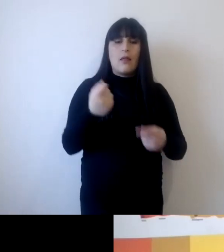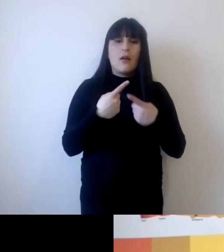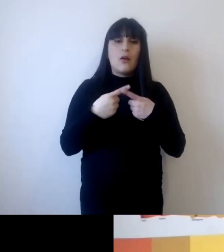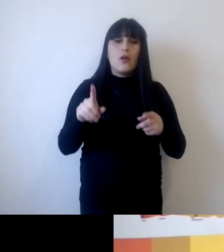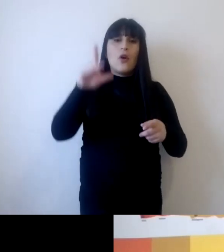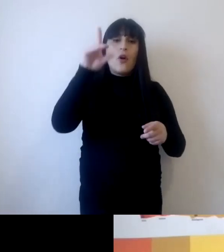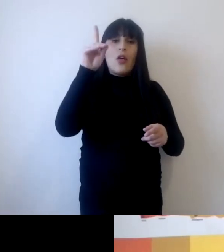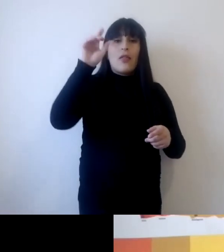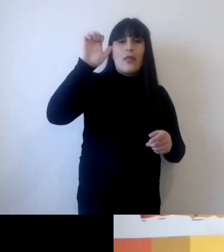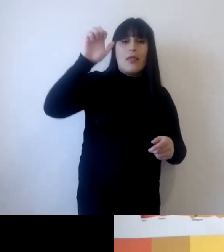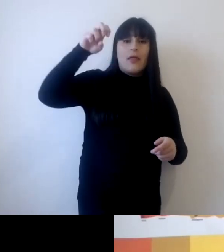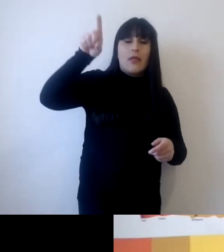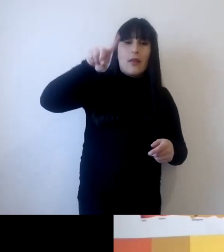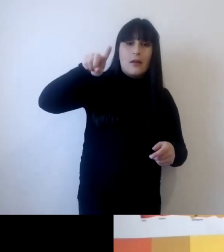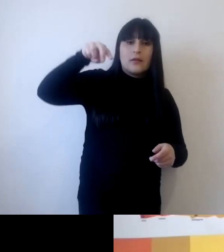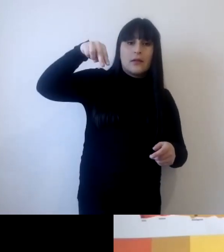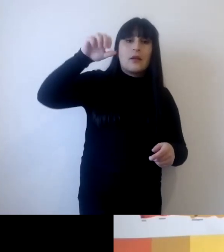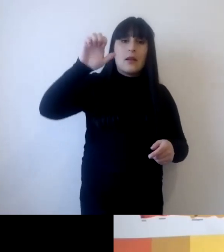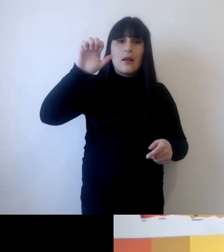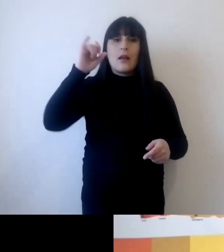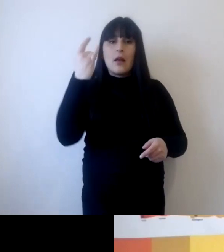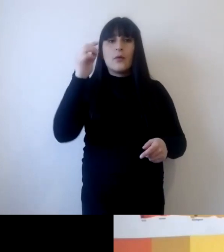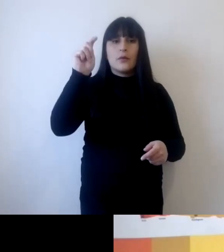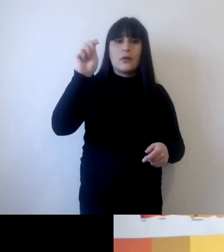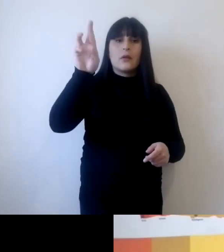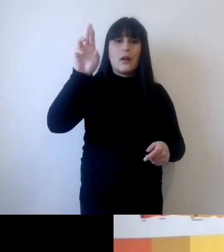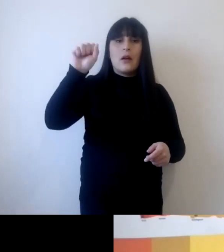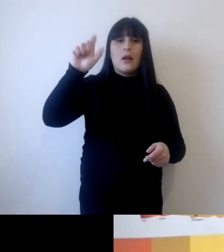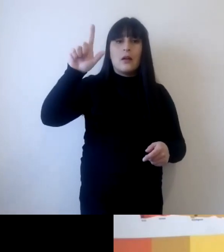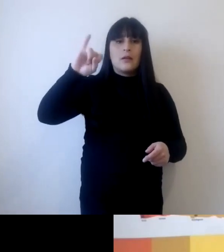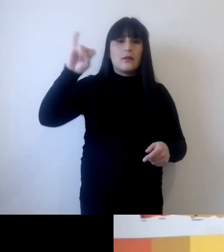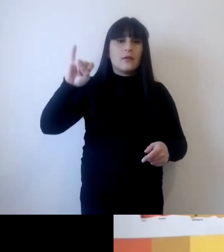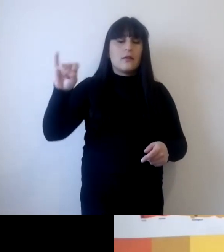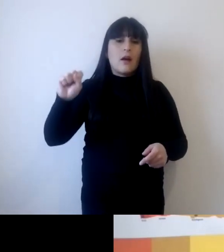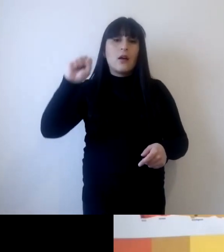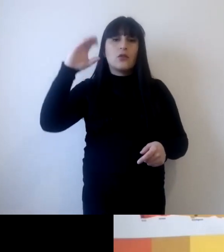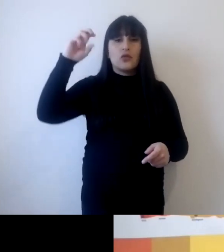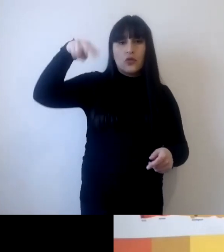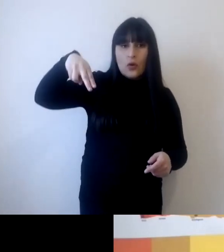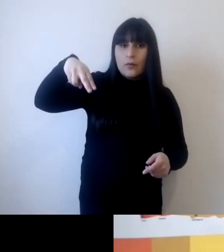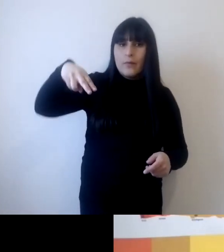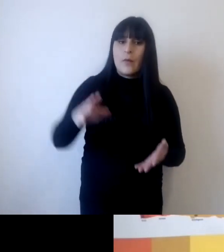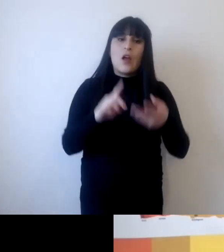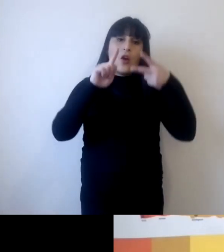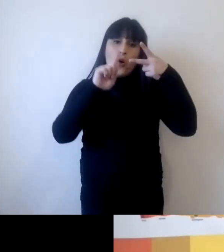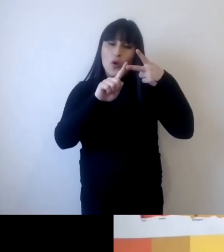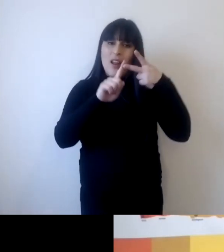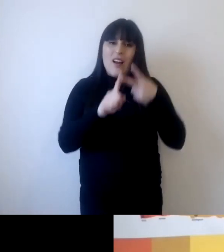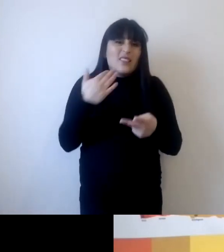frente a toda la basura COVID generada a la fecha para aportar a bajar la huella de carbono individual